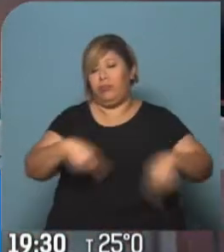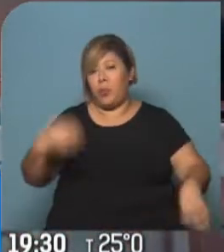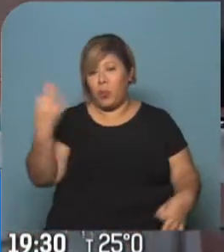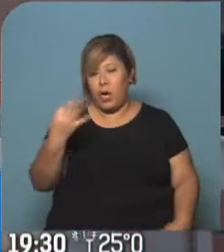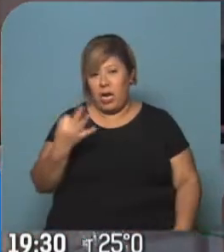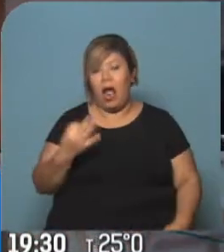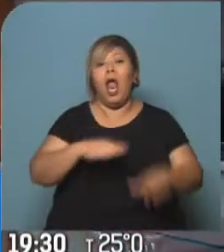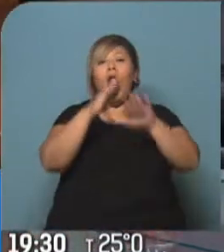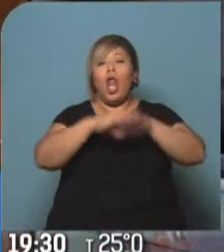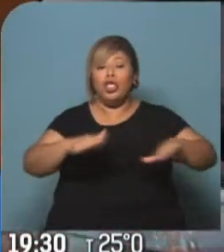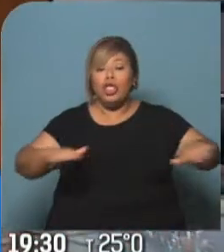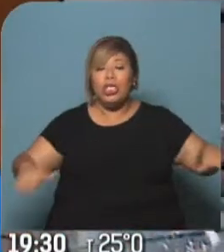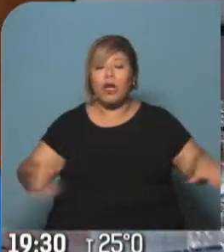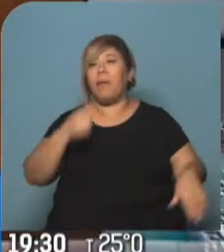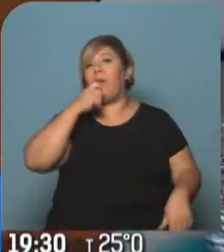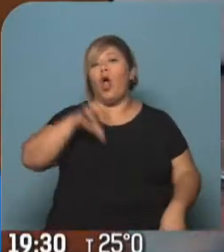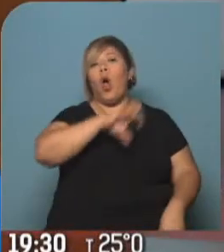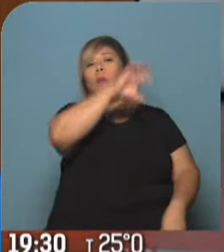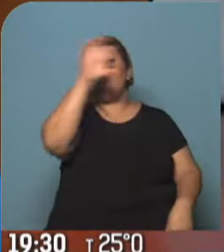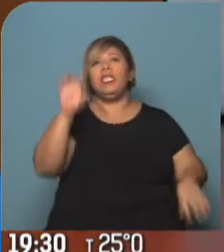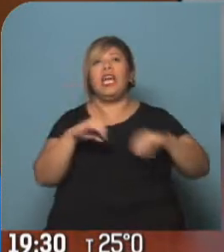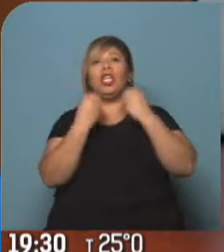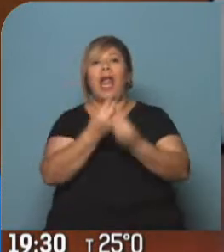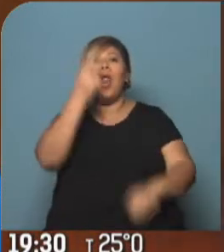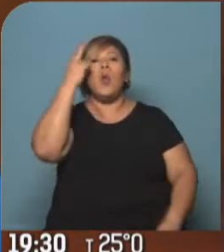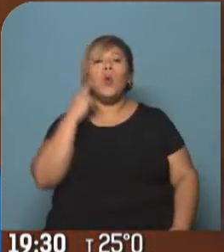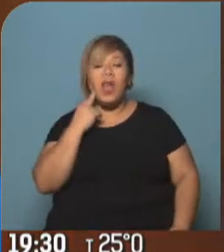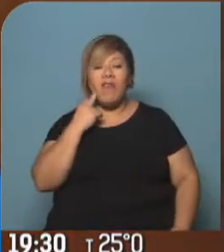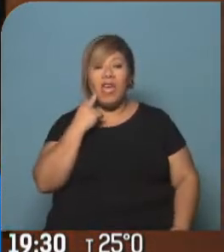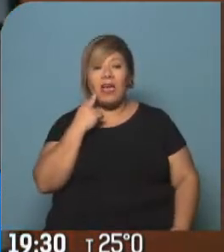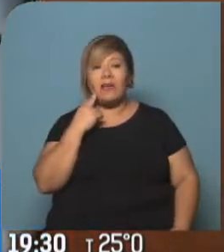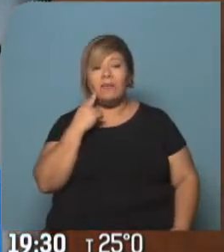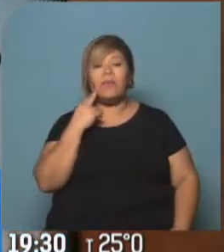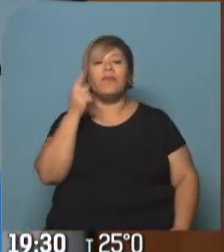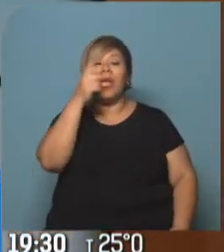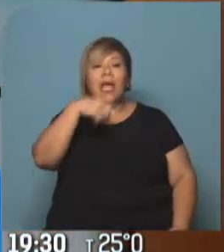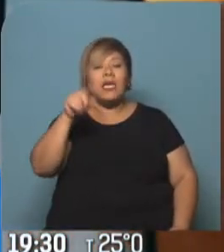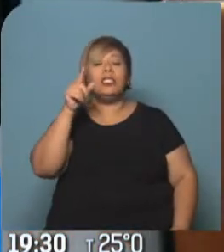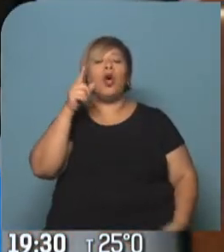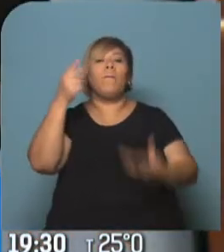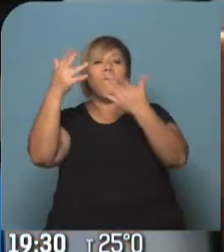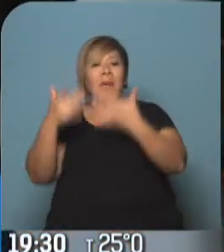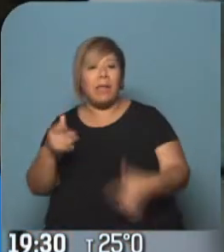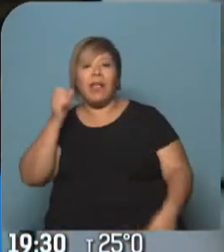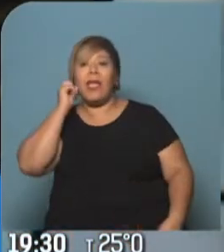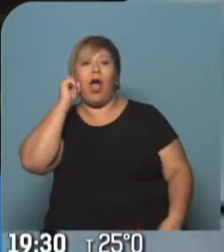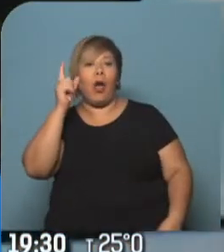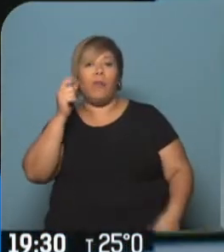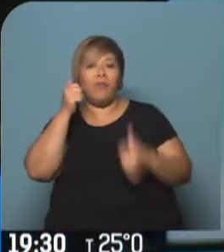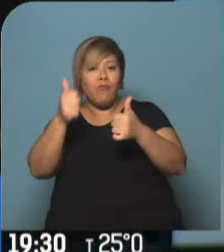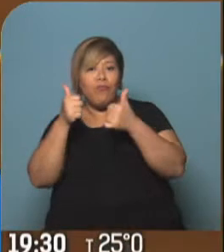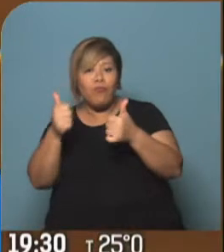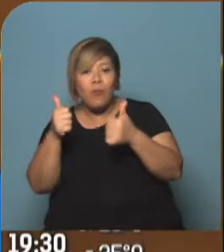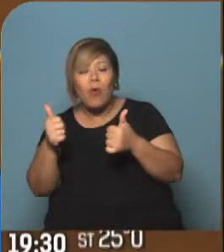lengua, muchas provincias, hay nueve provincias argentinas que a pesar de que sus logros en matemática no se reflejan en el nivel